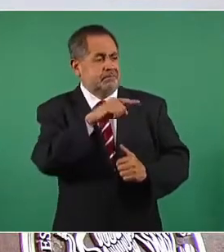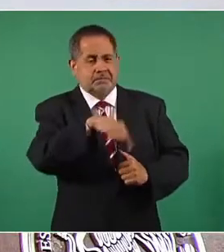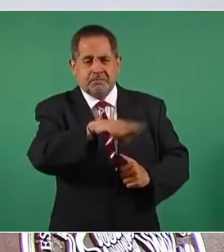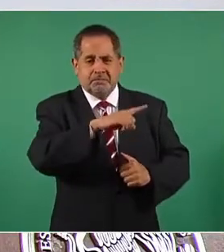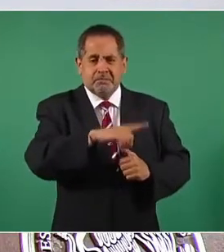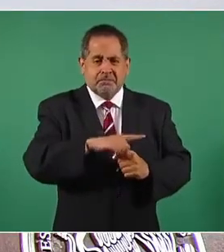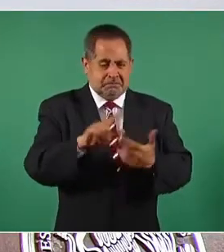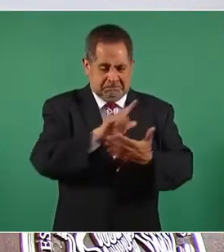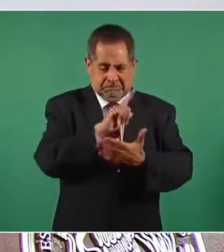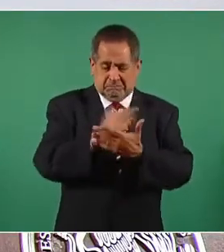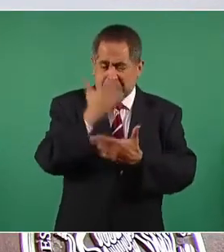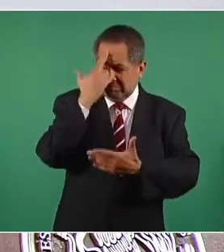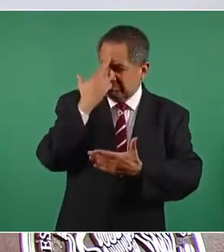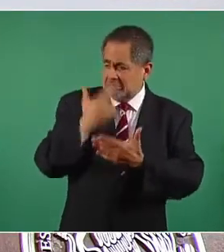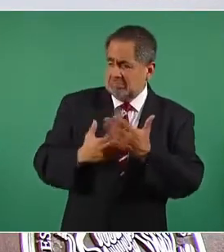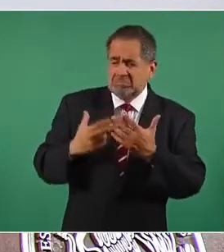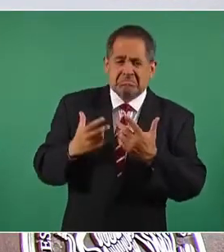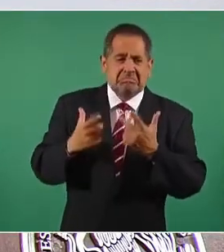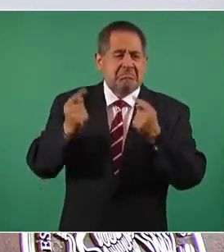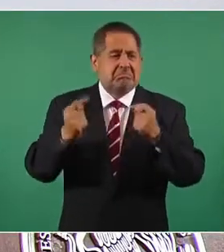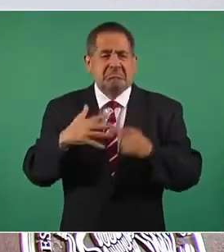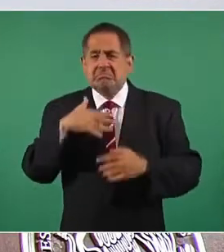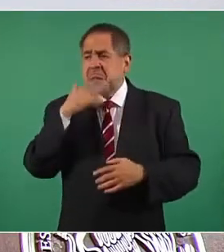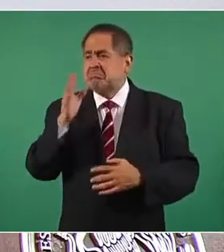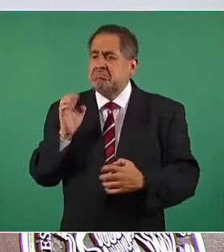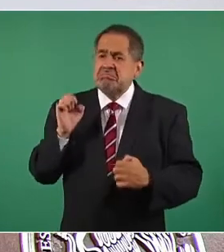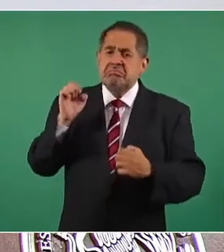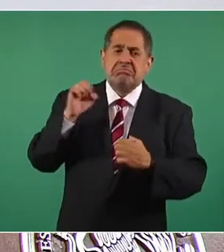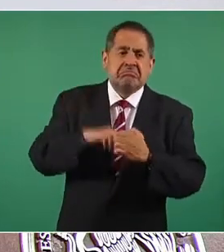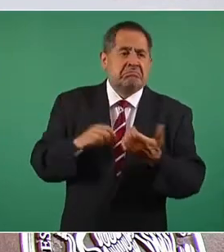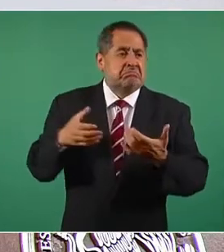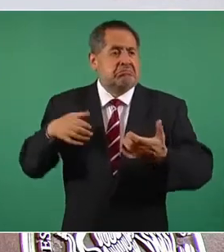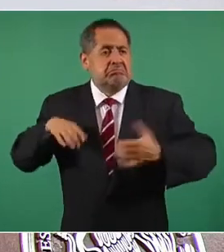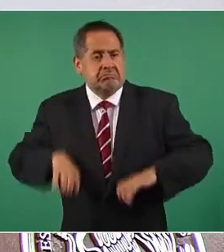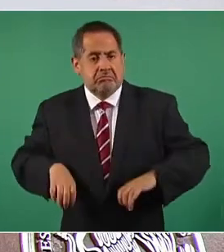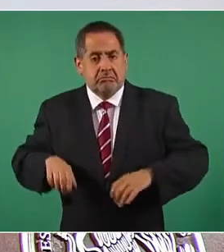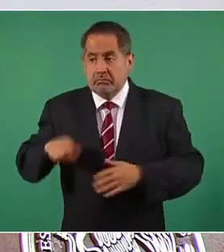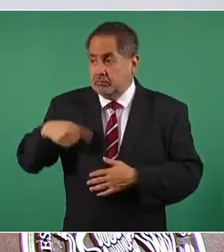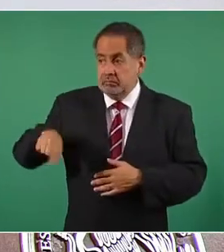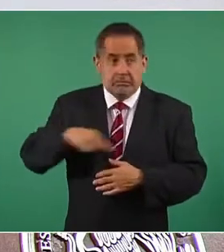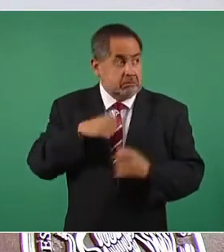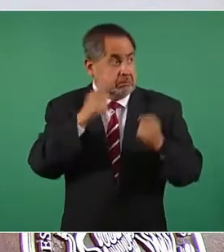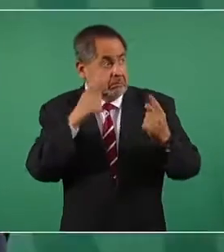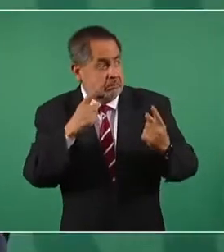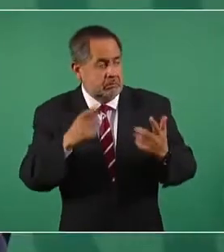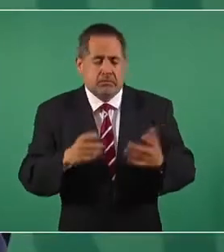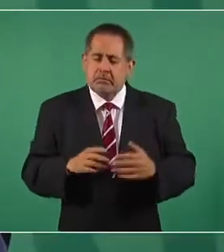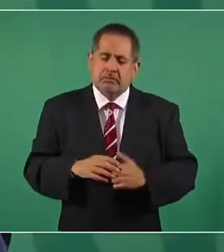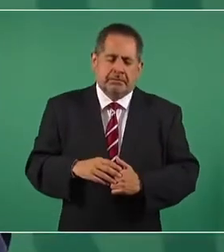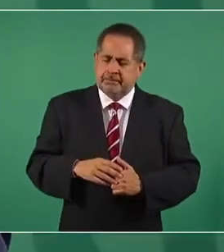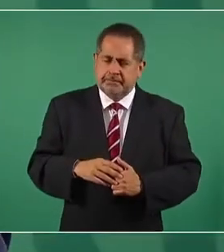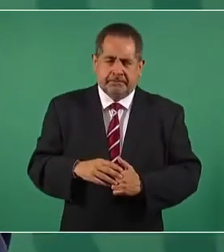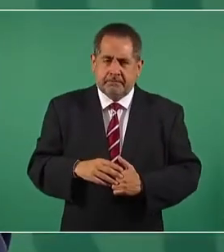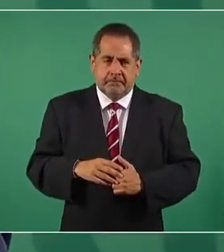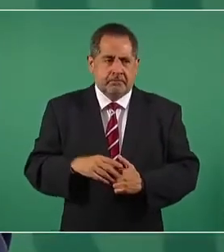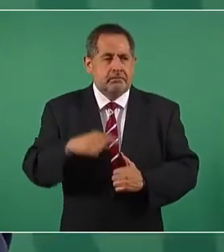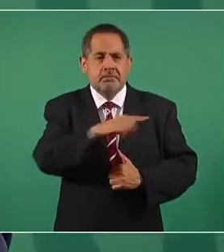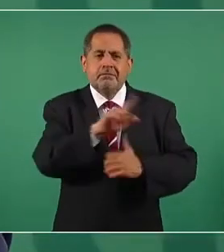a la ley o defraudando, cometiendo ilícitos.